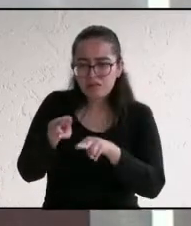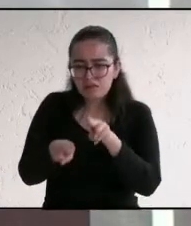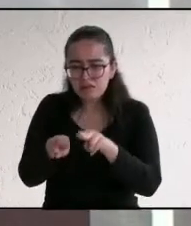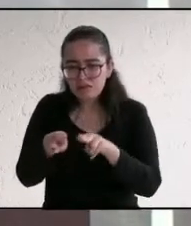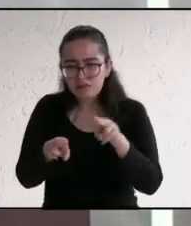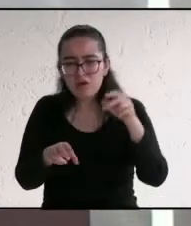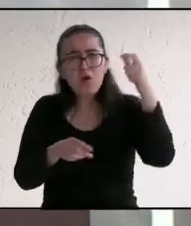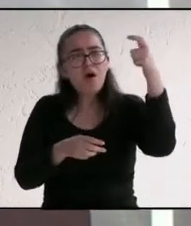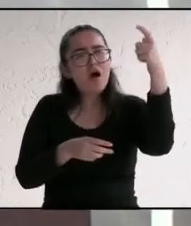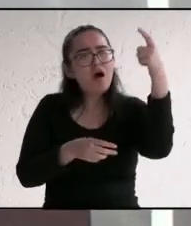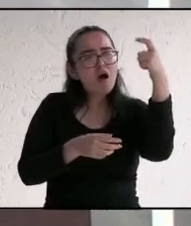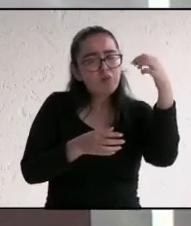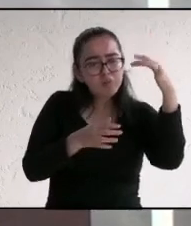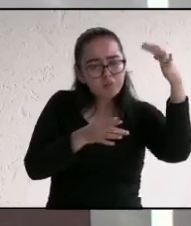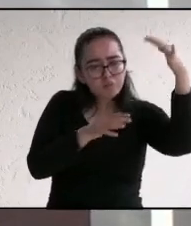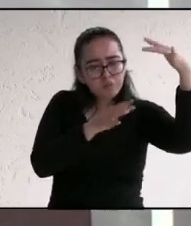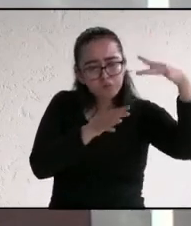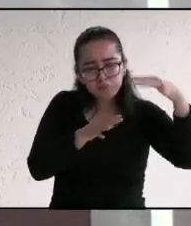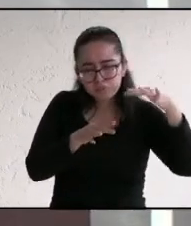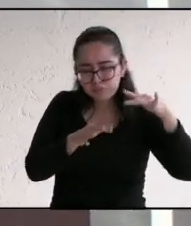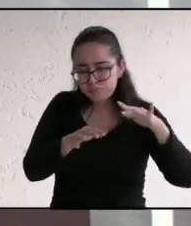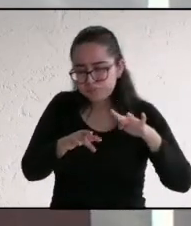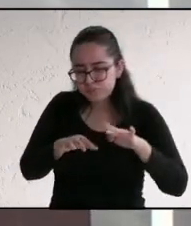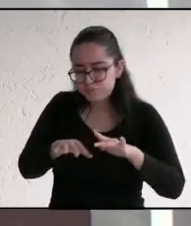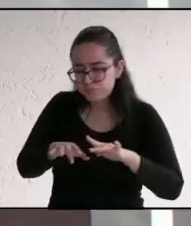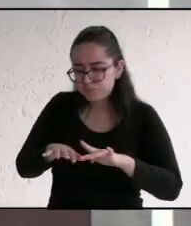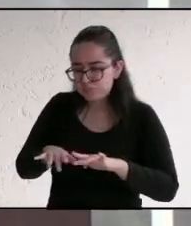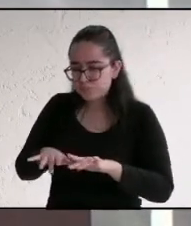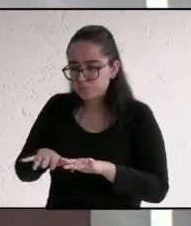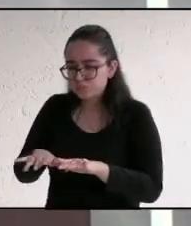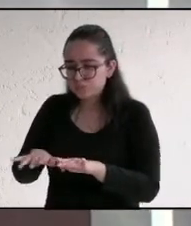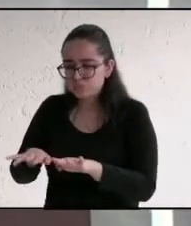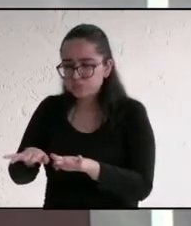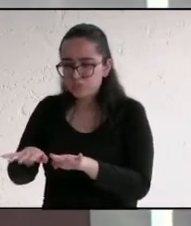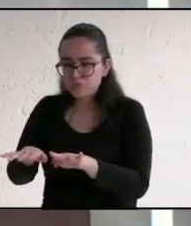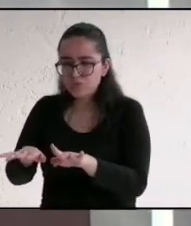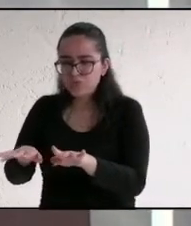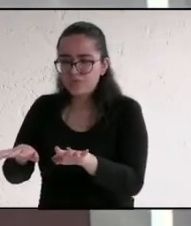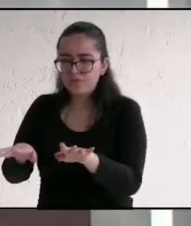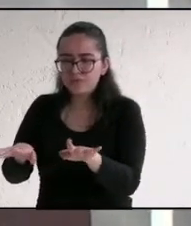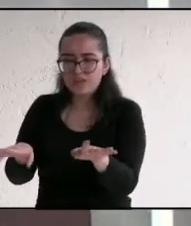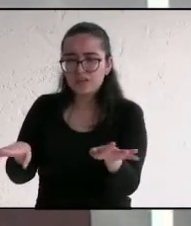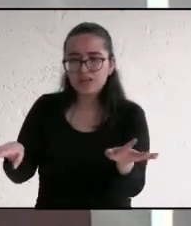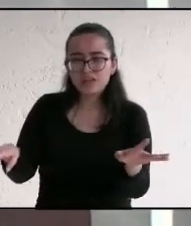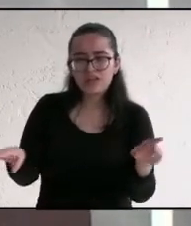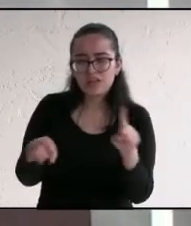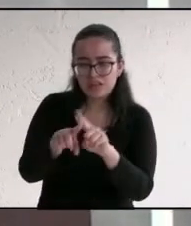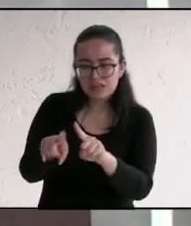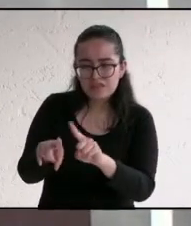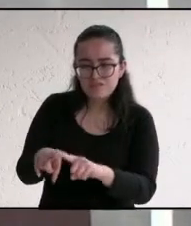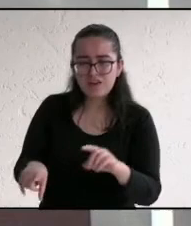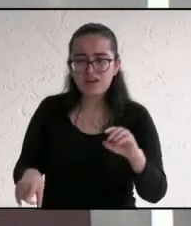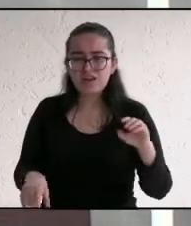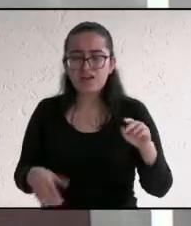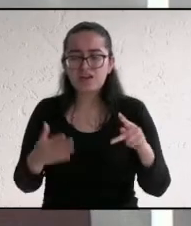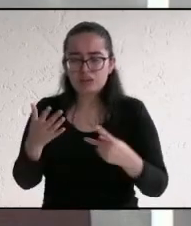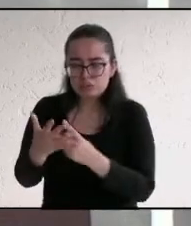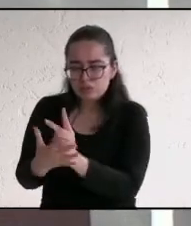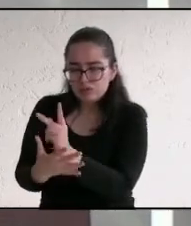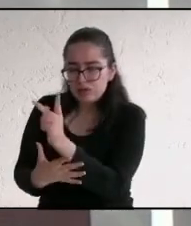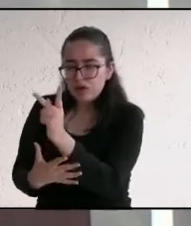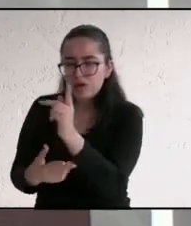bajando, una parte se hace con carbón, otra parte se lleva a cabo con plantas